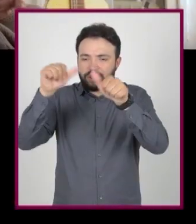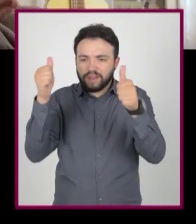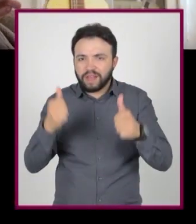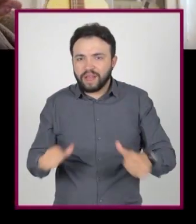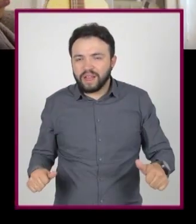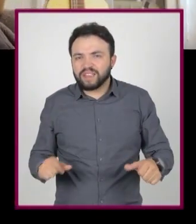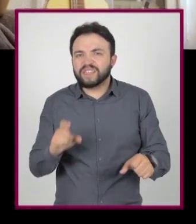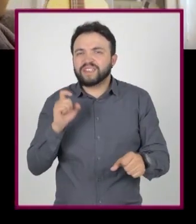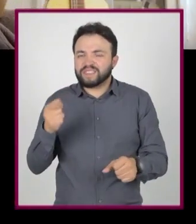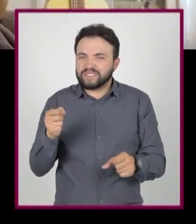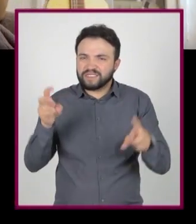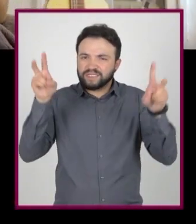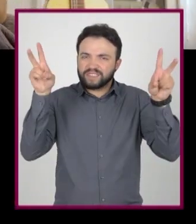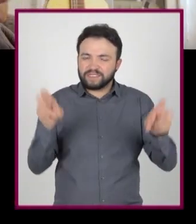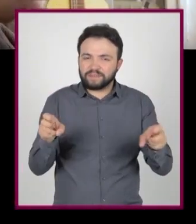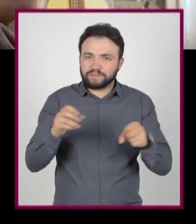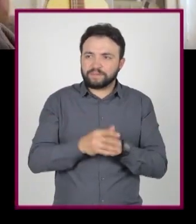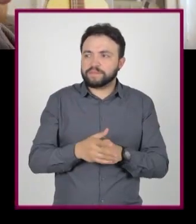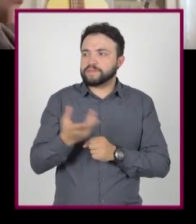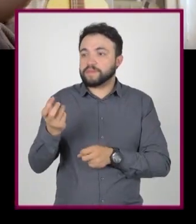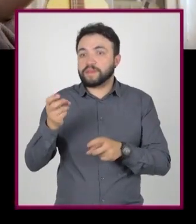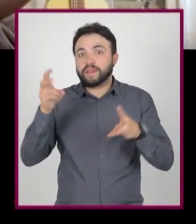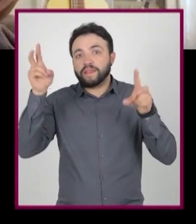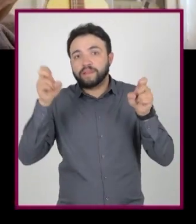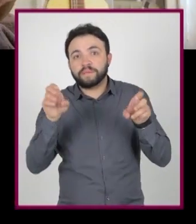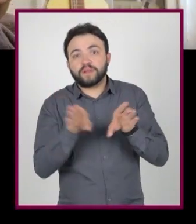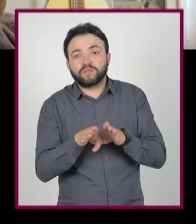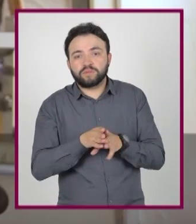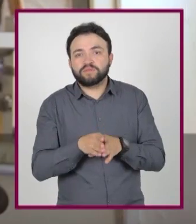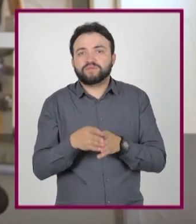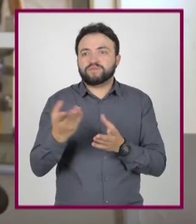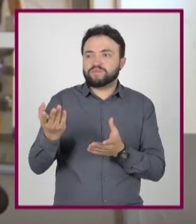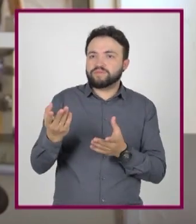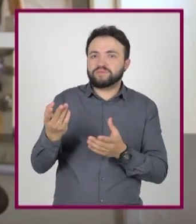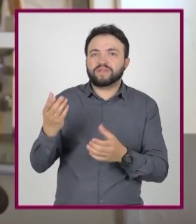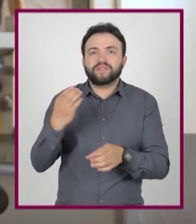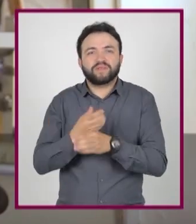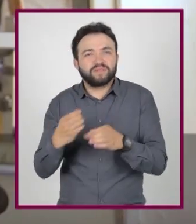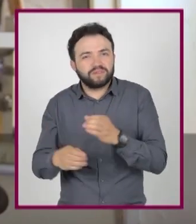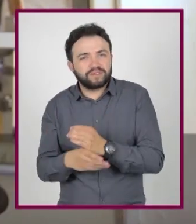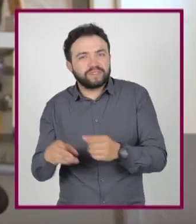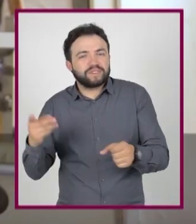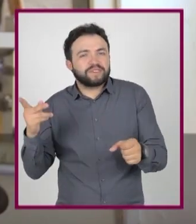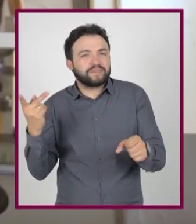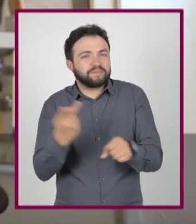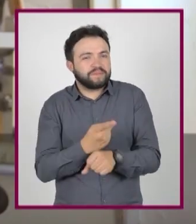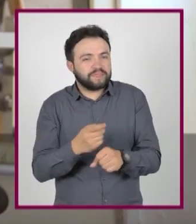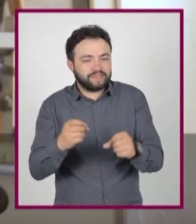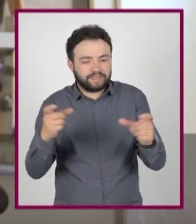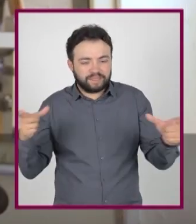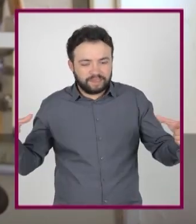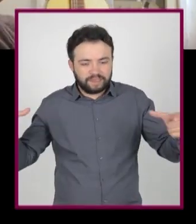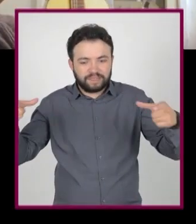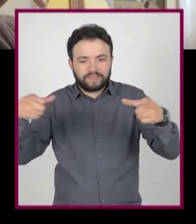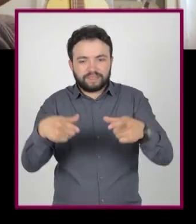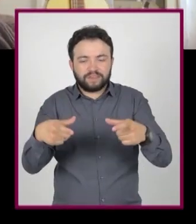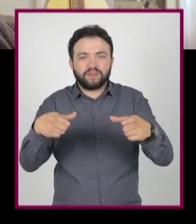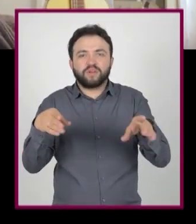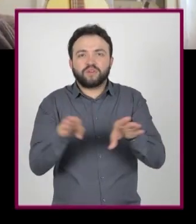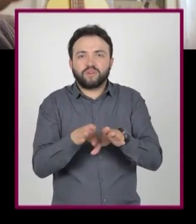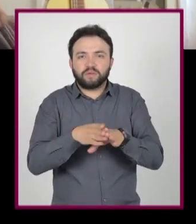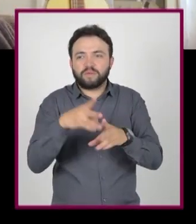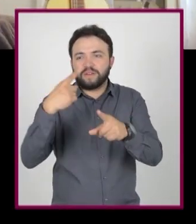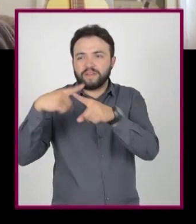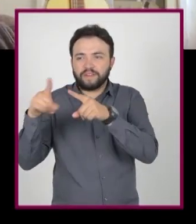movimientos o fenómenos que engloban un conjunto de artistas u obras y basados en ciertas características se